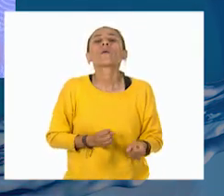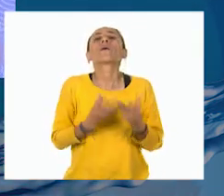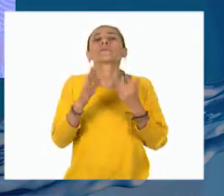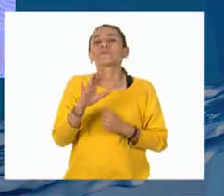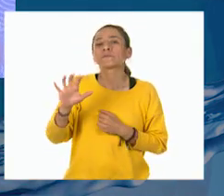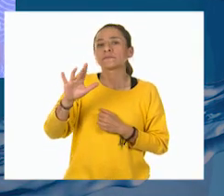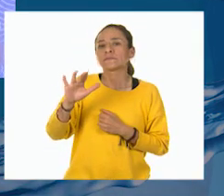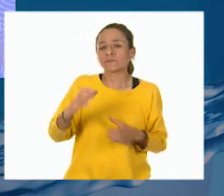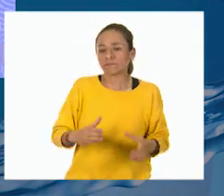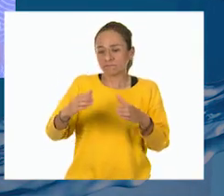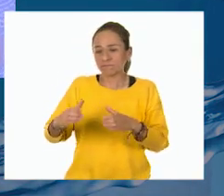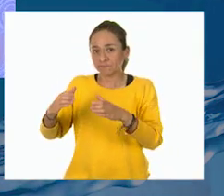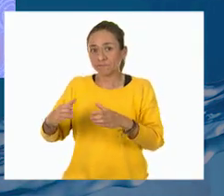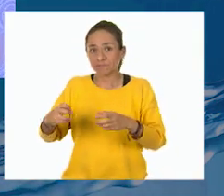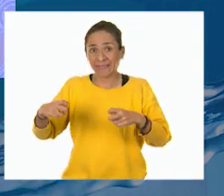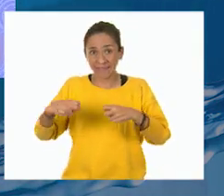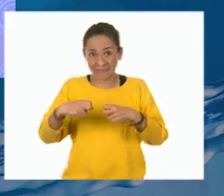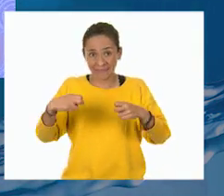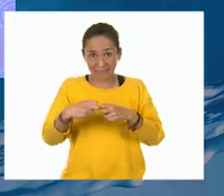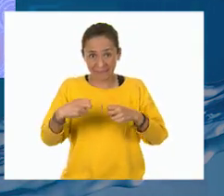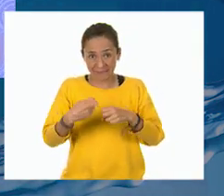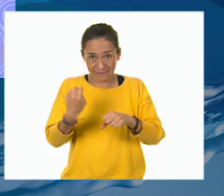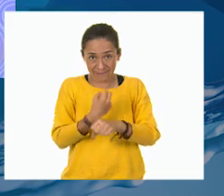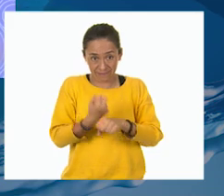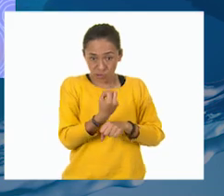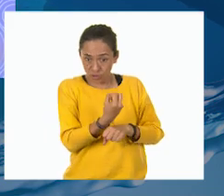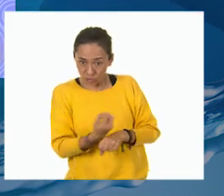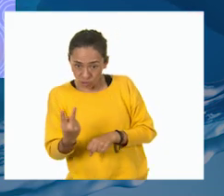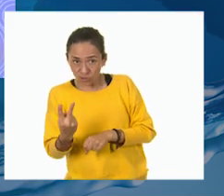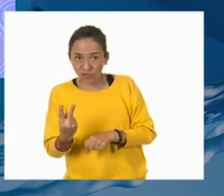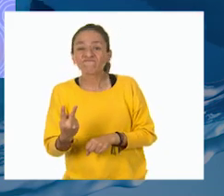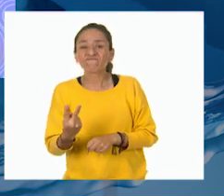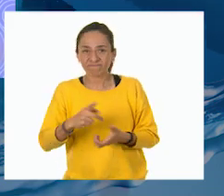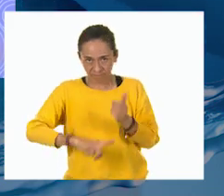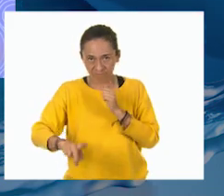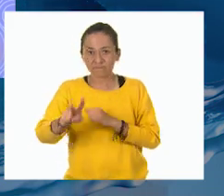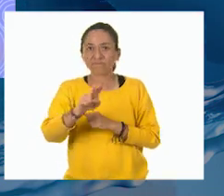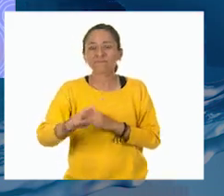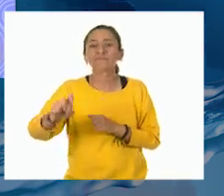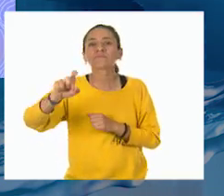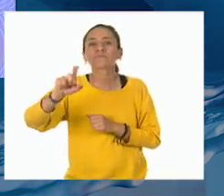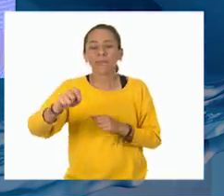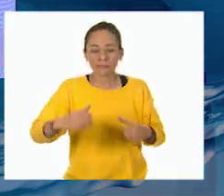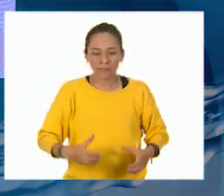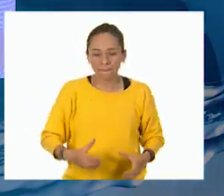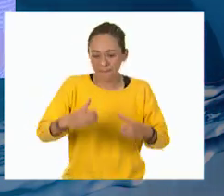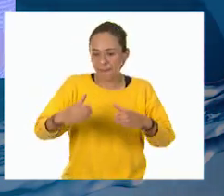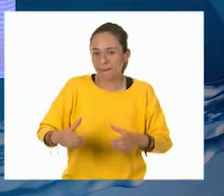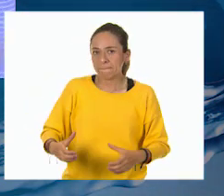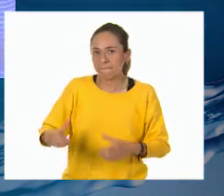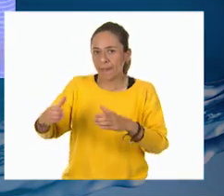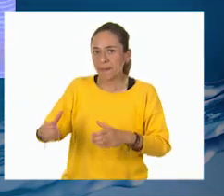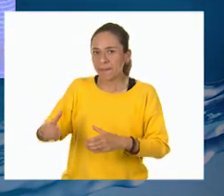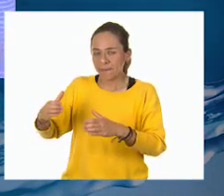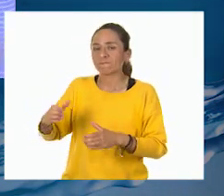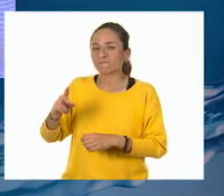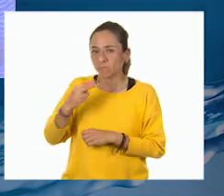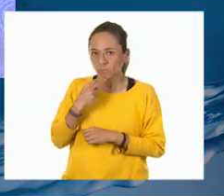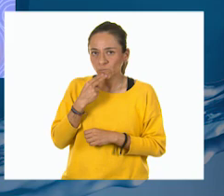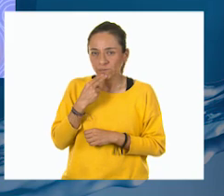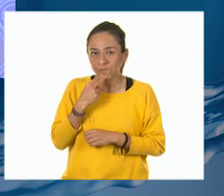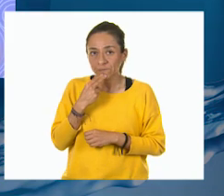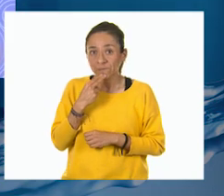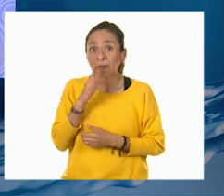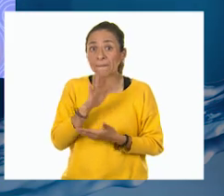Un par de tenis. 220 garrafones. 500 hojas de papel.